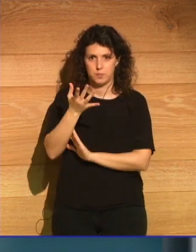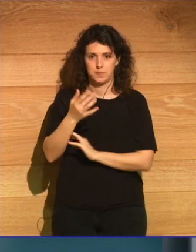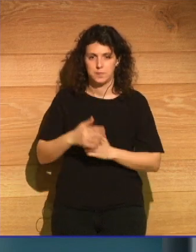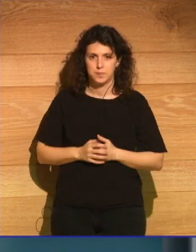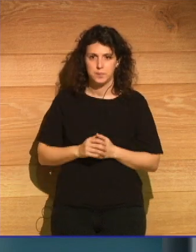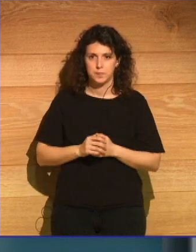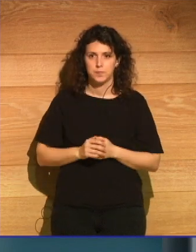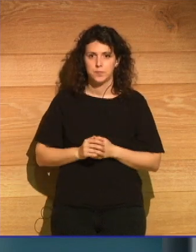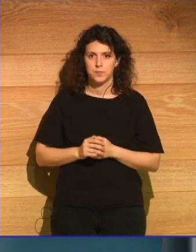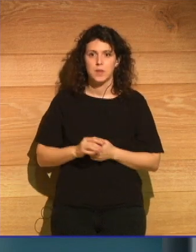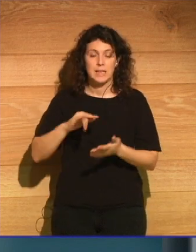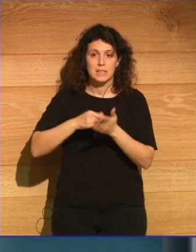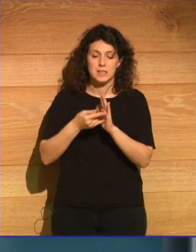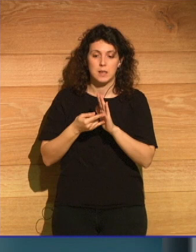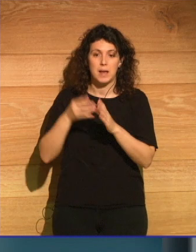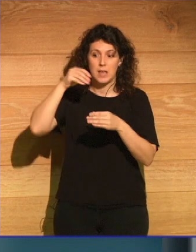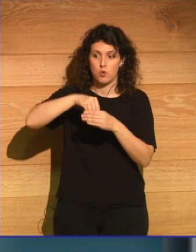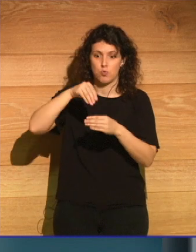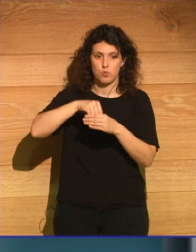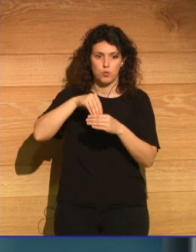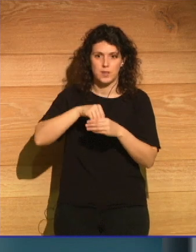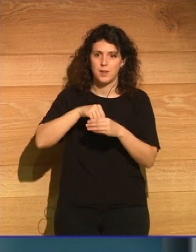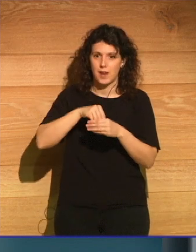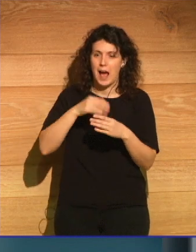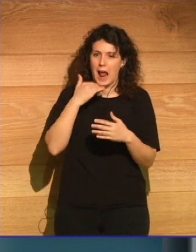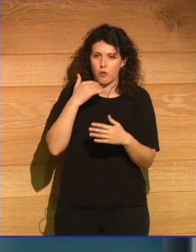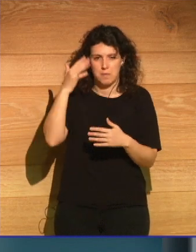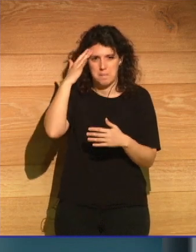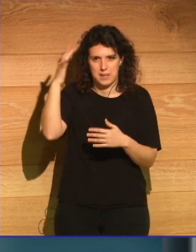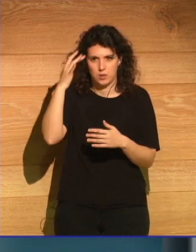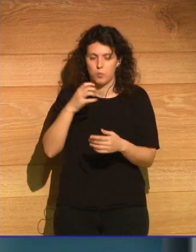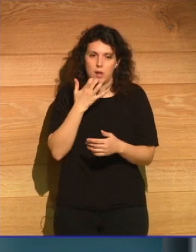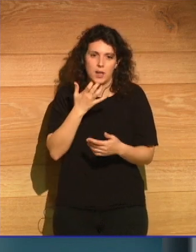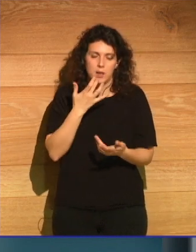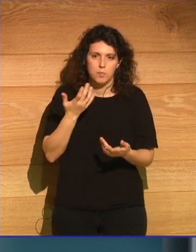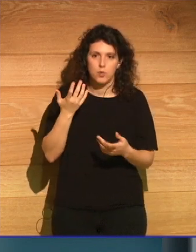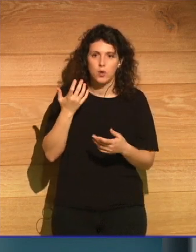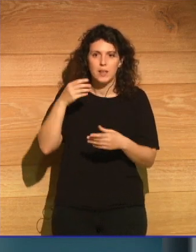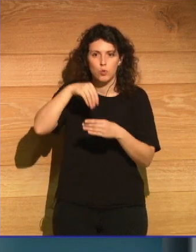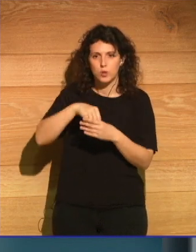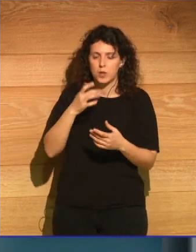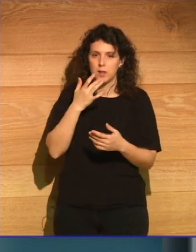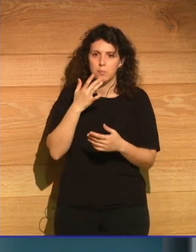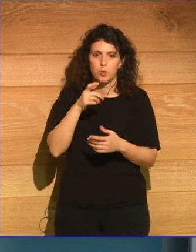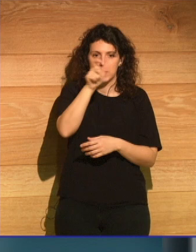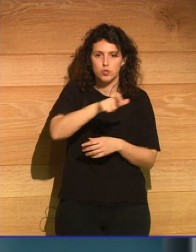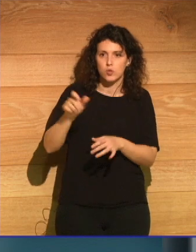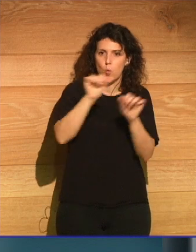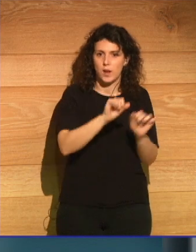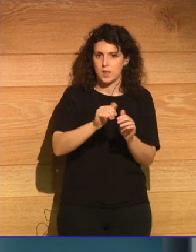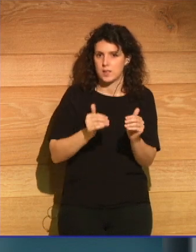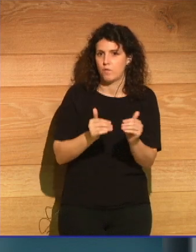con un con un trasfondo mítico y esto serían unos serían como los guardianes del futuro